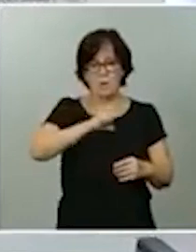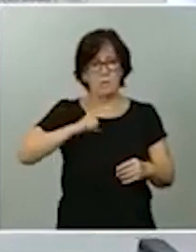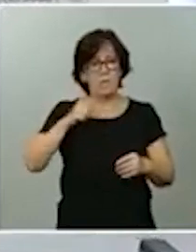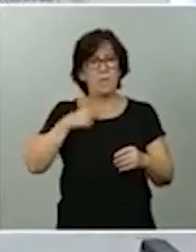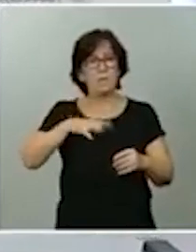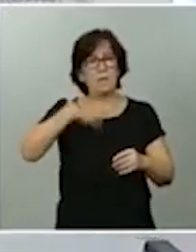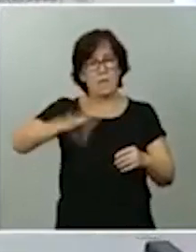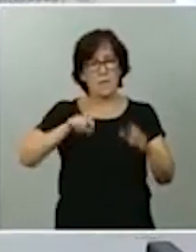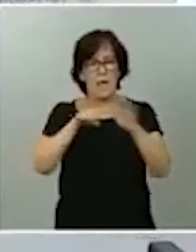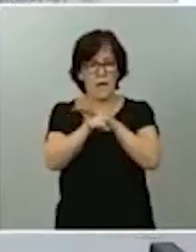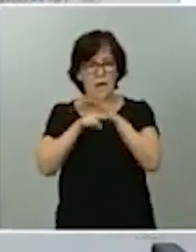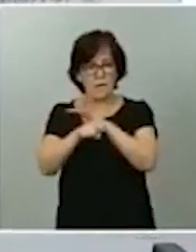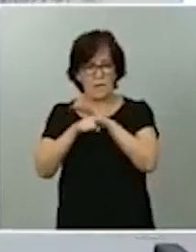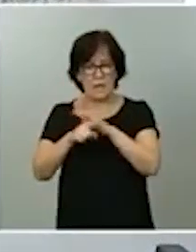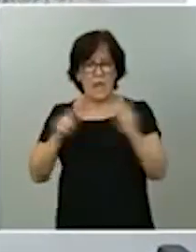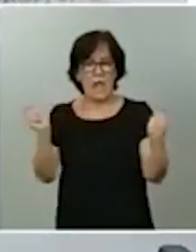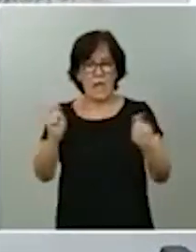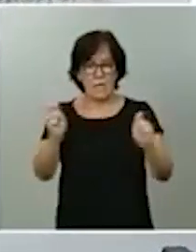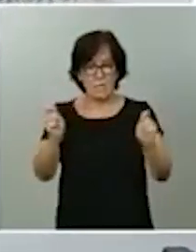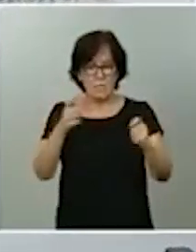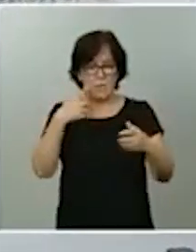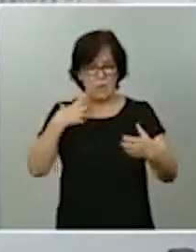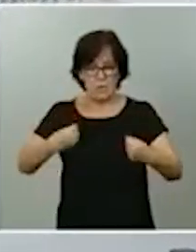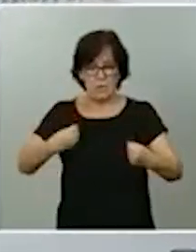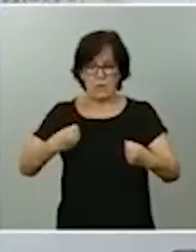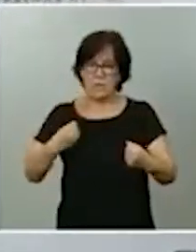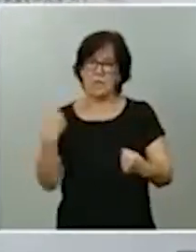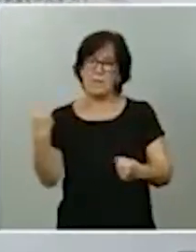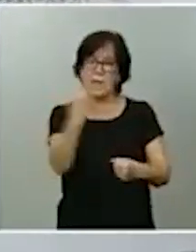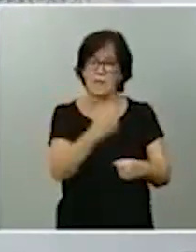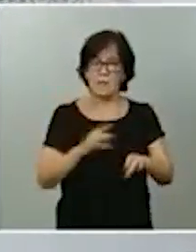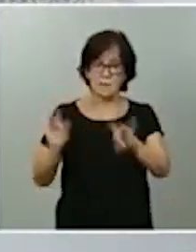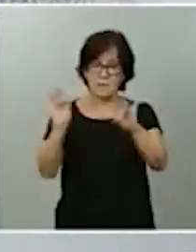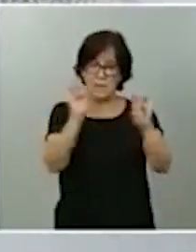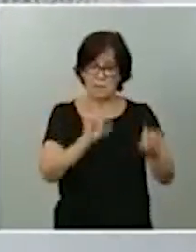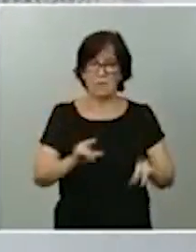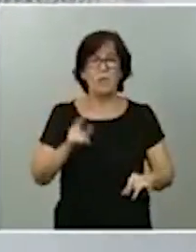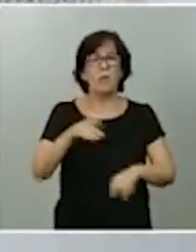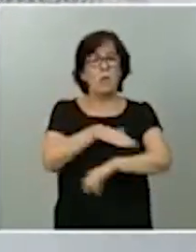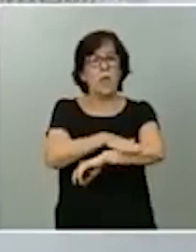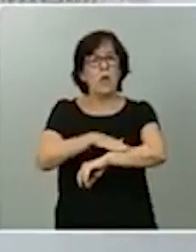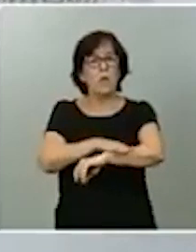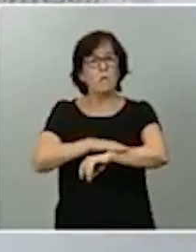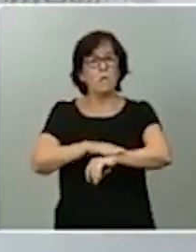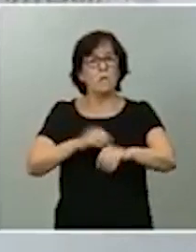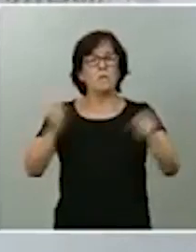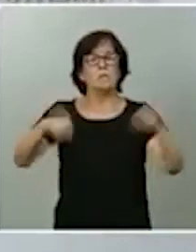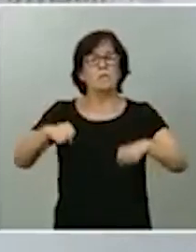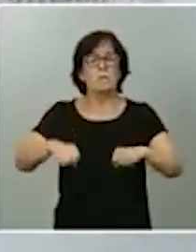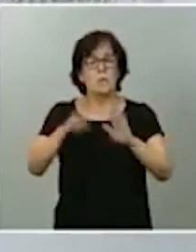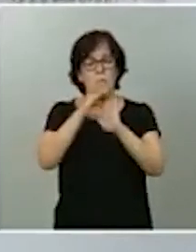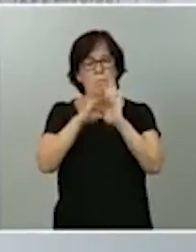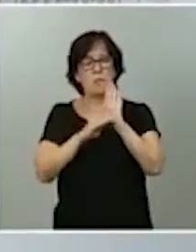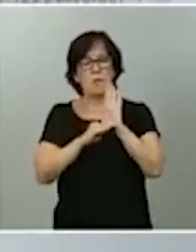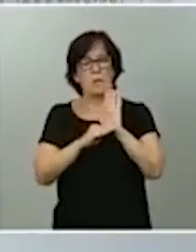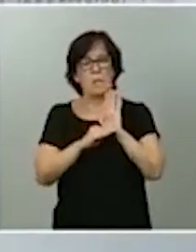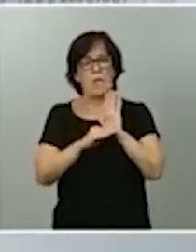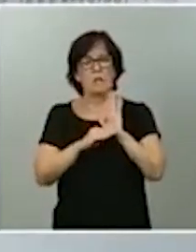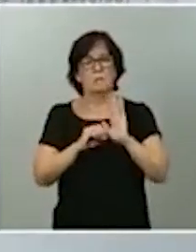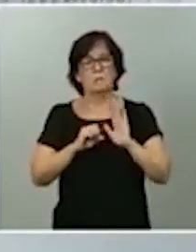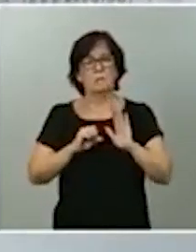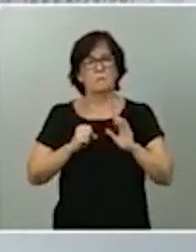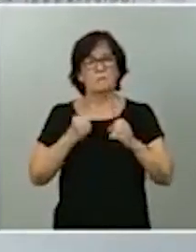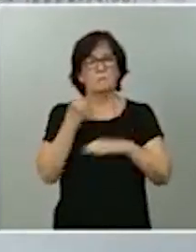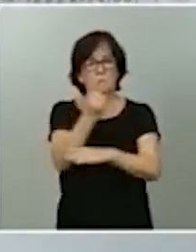emergencia sanitaria en todos y cada uno de los territorios, el Gobierno, como decía, adoptará varias medidas para reforzar el trabajo en el